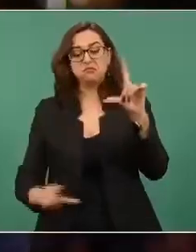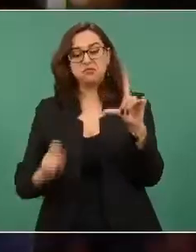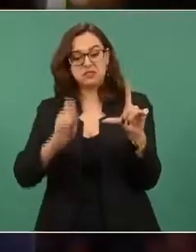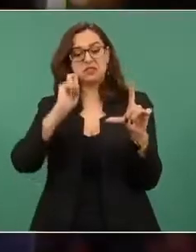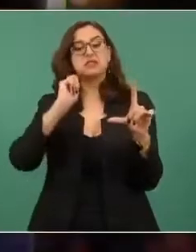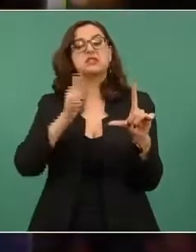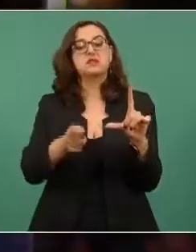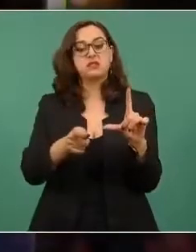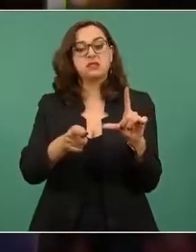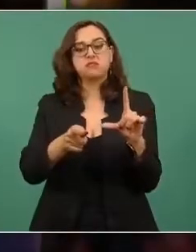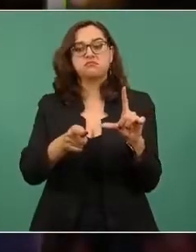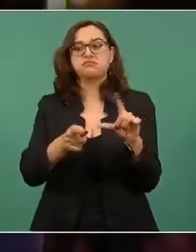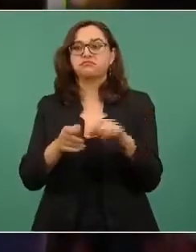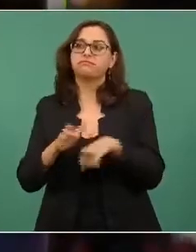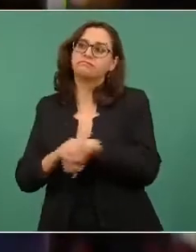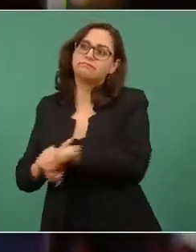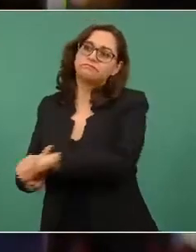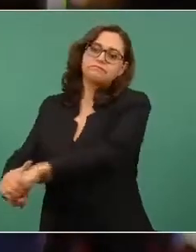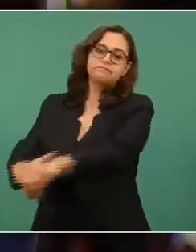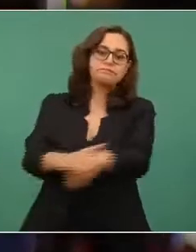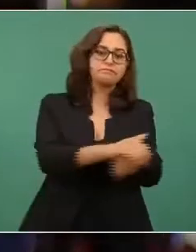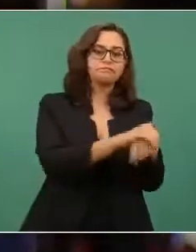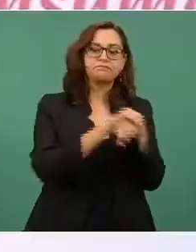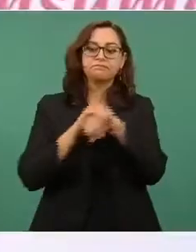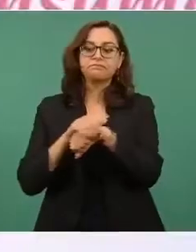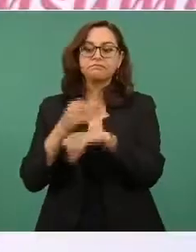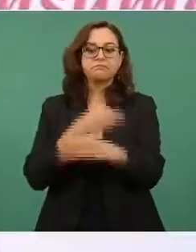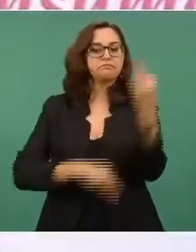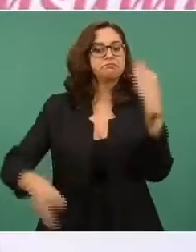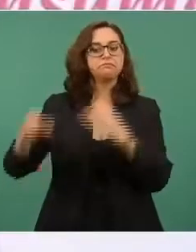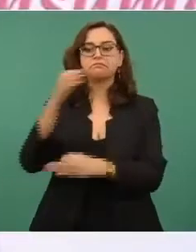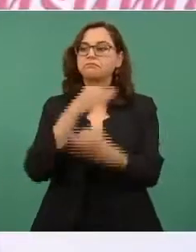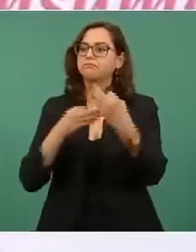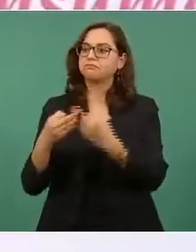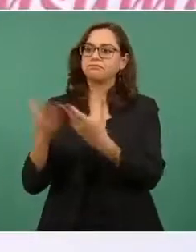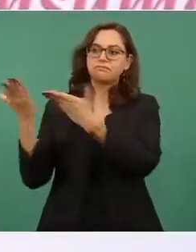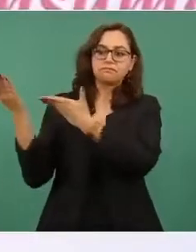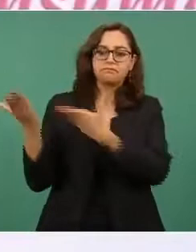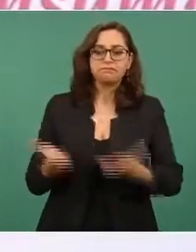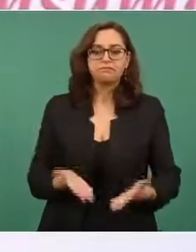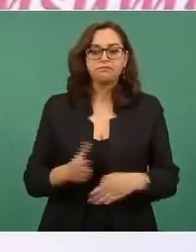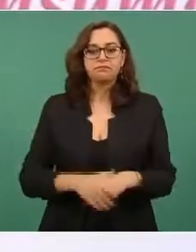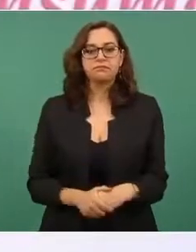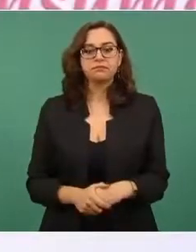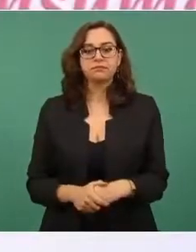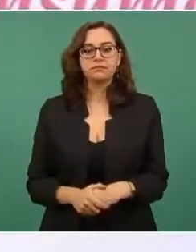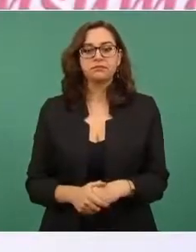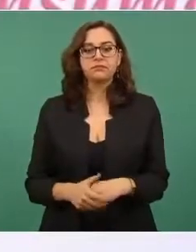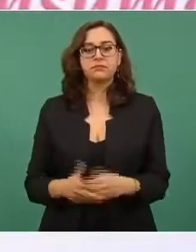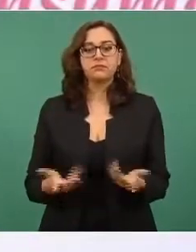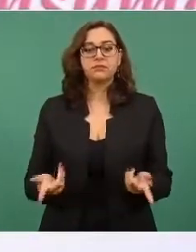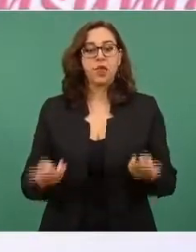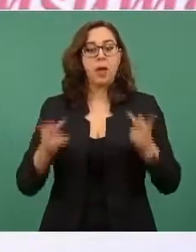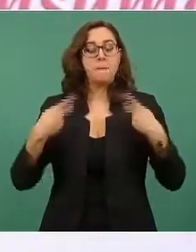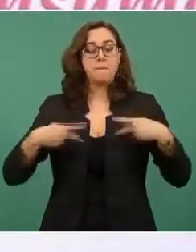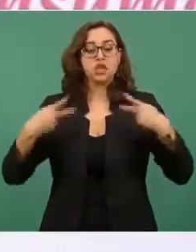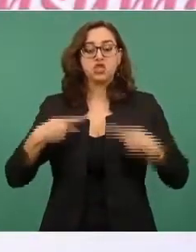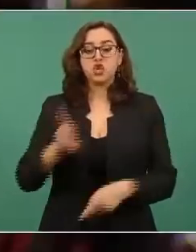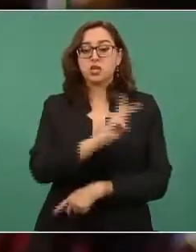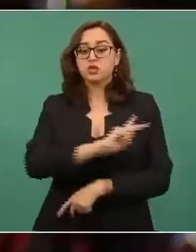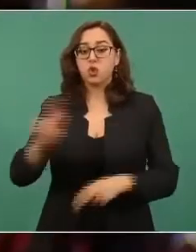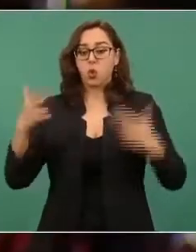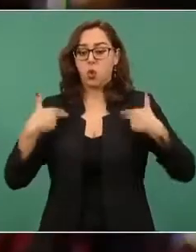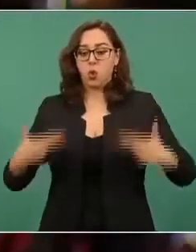para todos los pueblos del mundo que viva la fraternidad universal